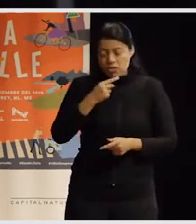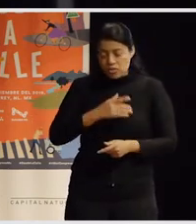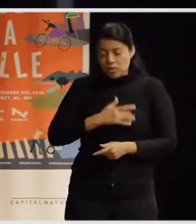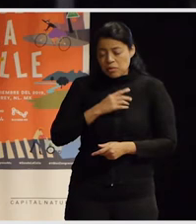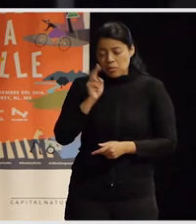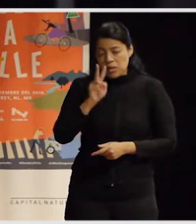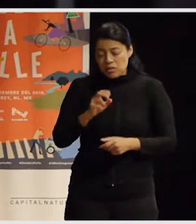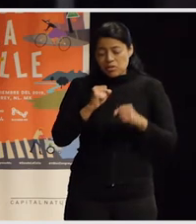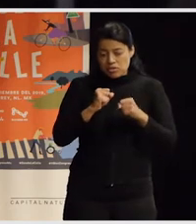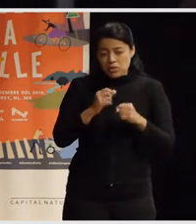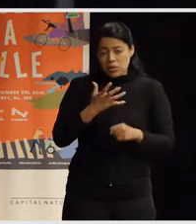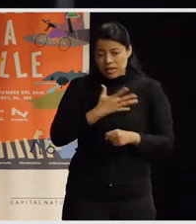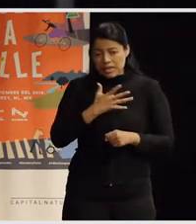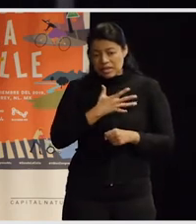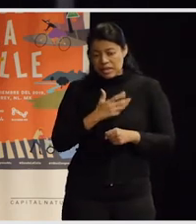están ahí ya,